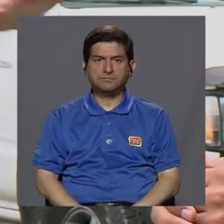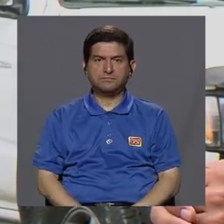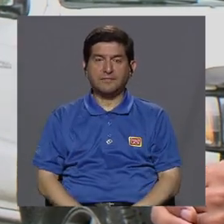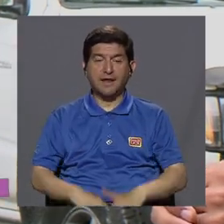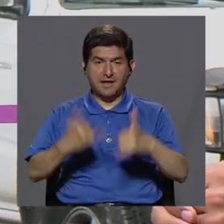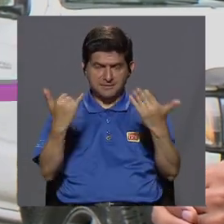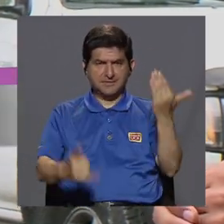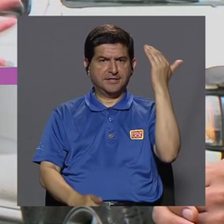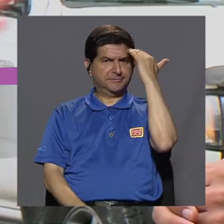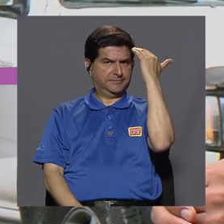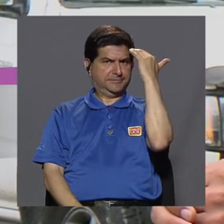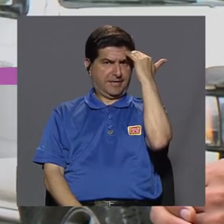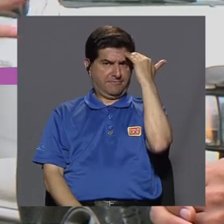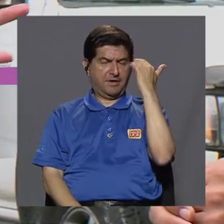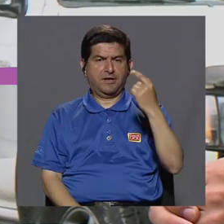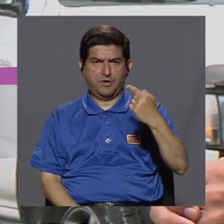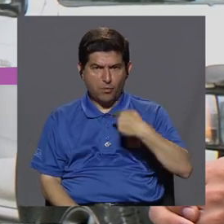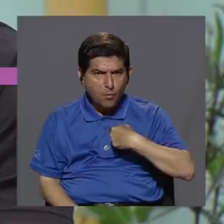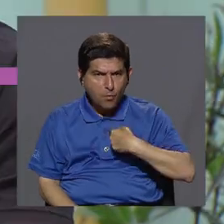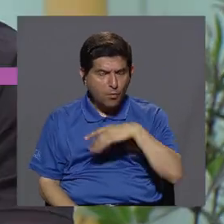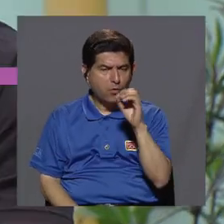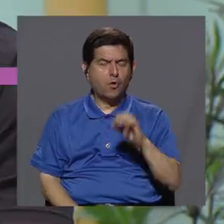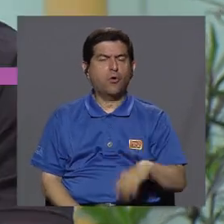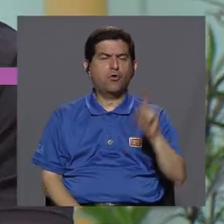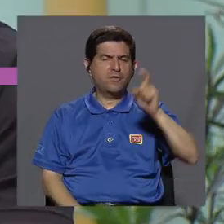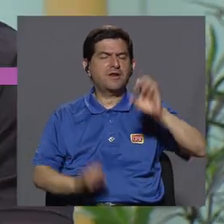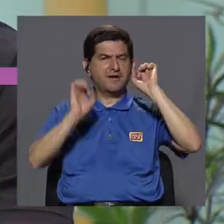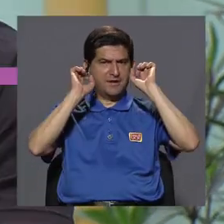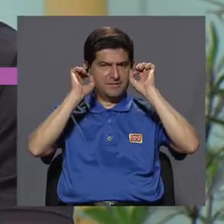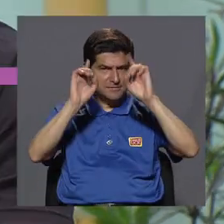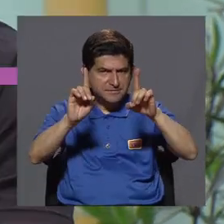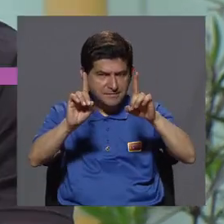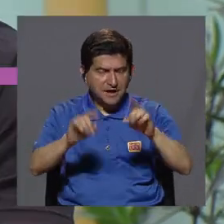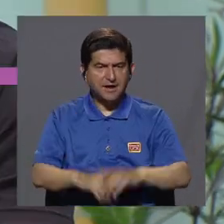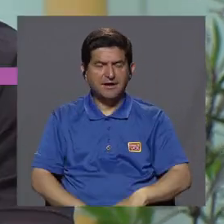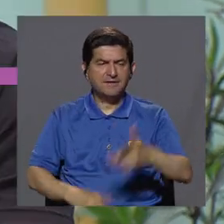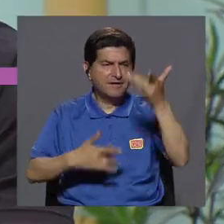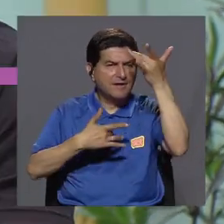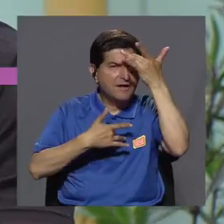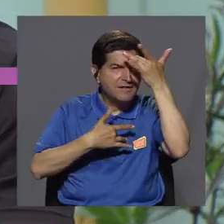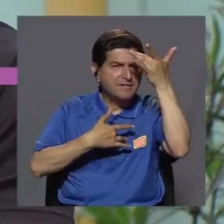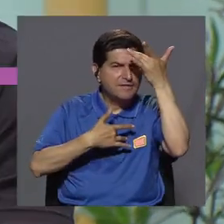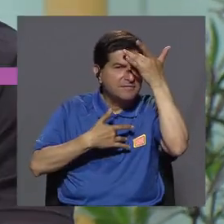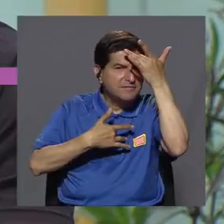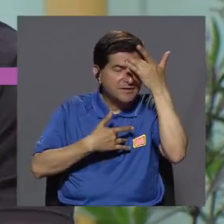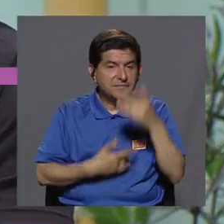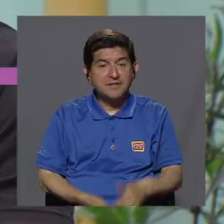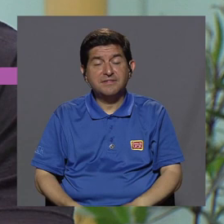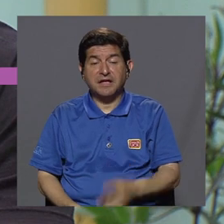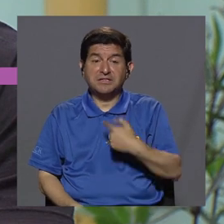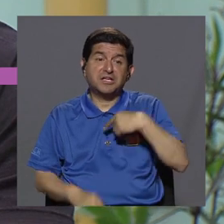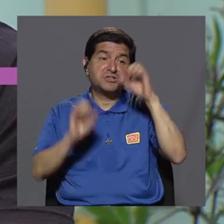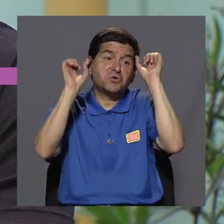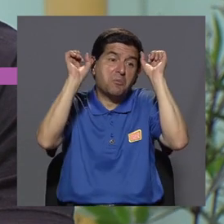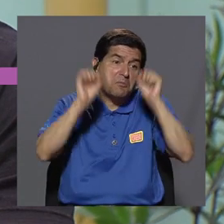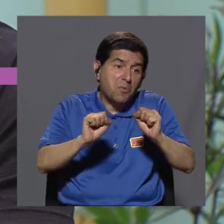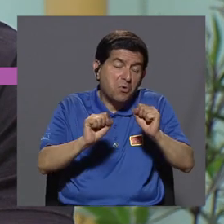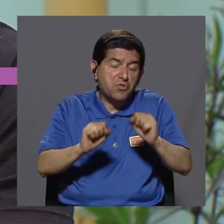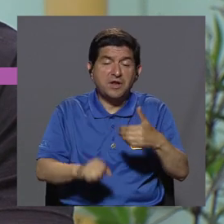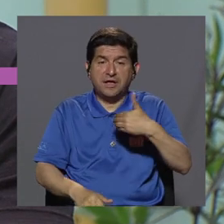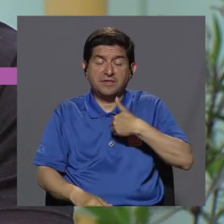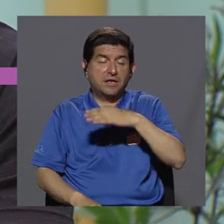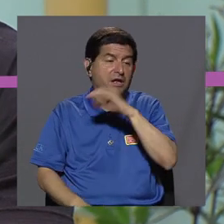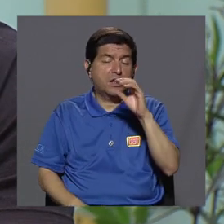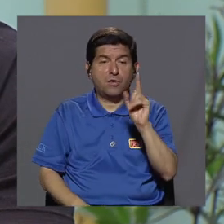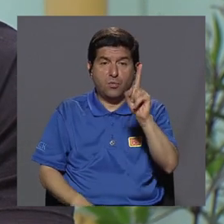de que ya sabemos o que tenemos que educarnos un poquito más acerca de la enfermedad que tendré yo, o que tiene